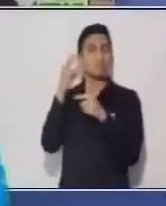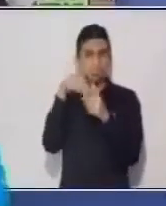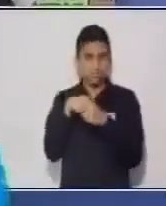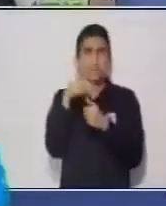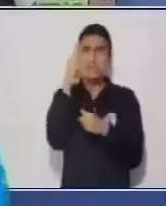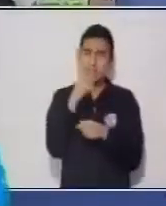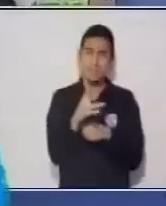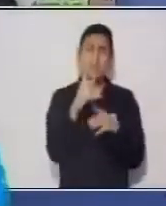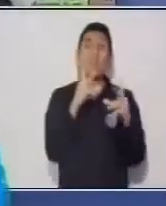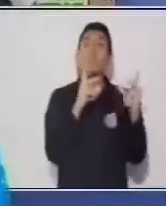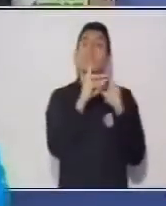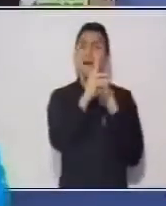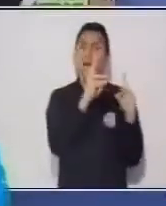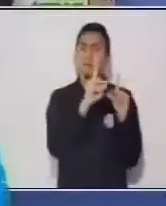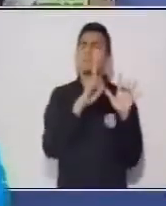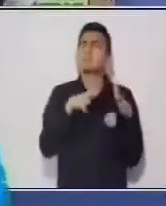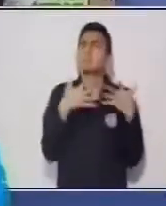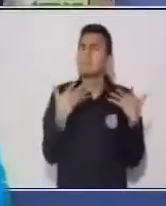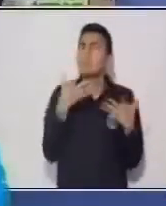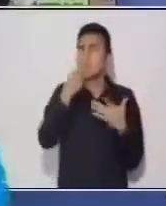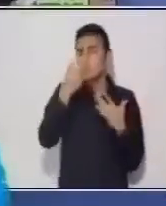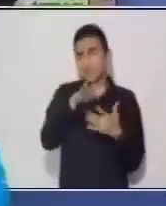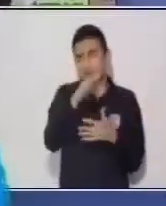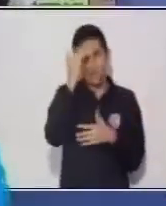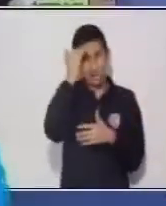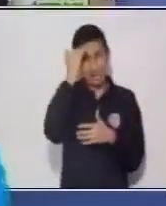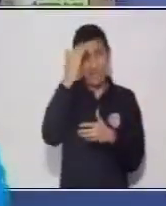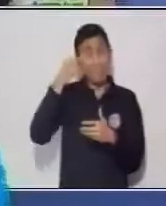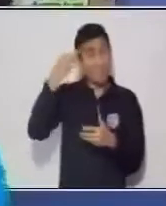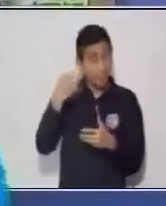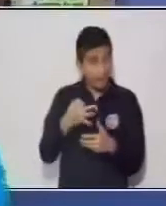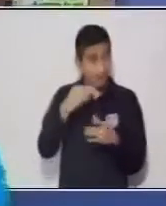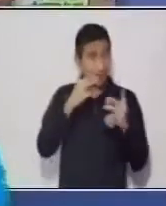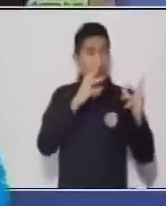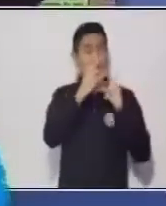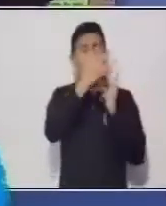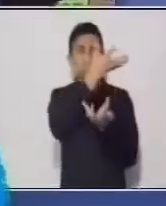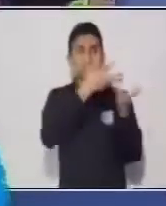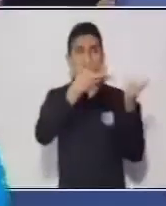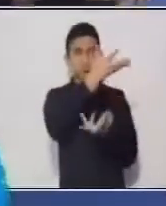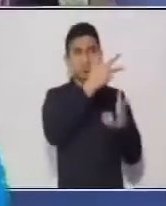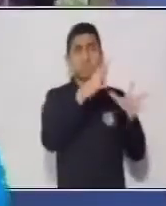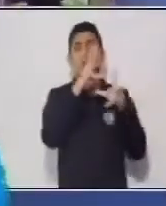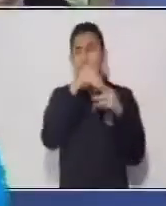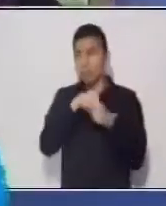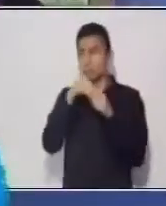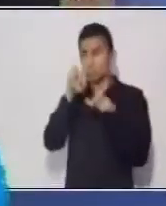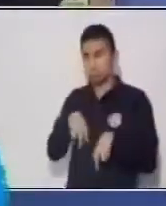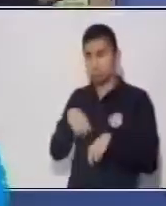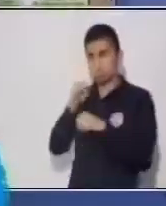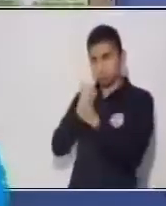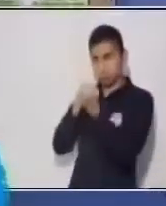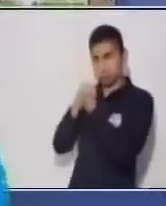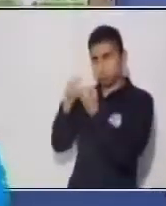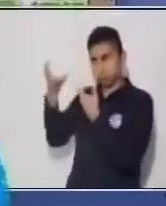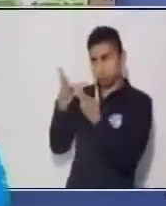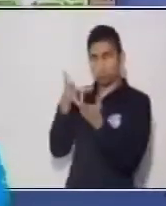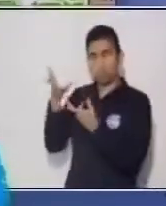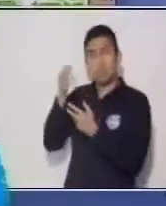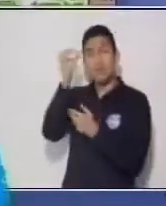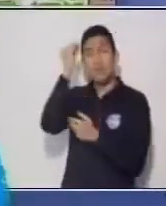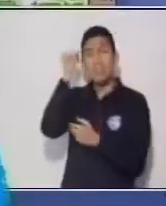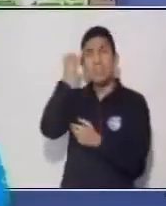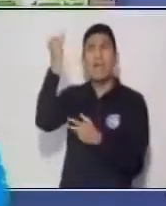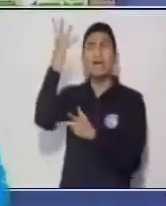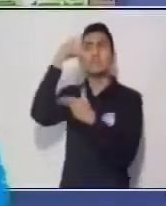en el diálogo, ya que un verdadero diálogo permite que una persona intercambie ideas con otra a